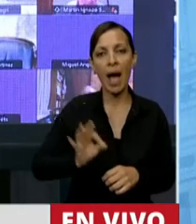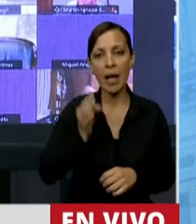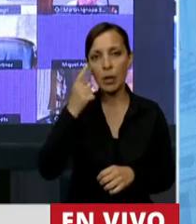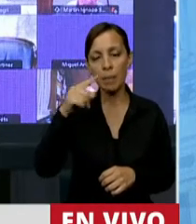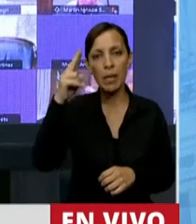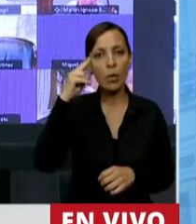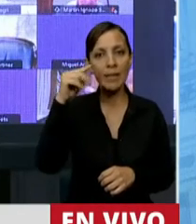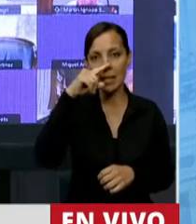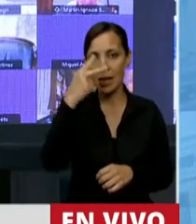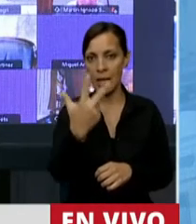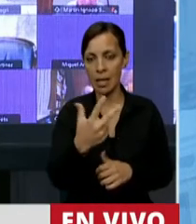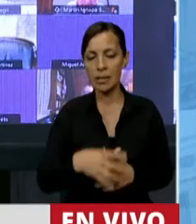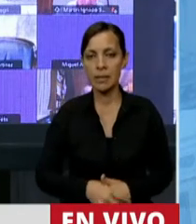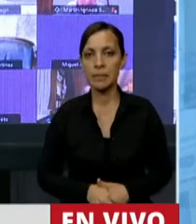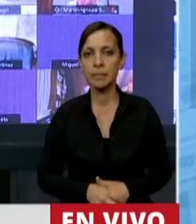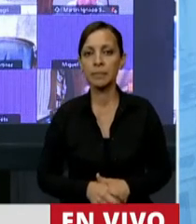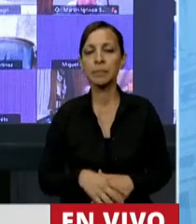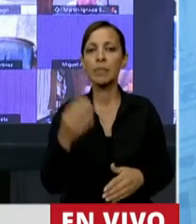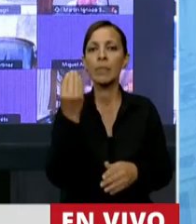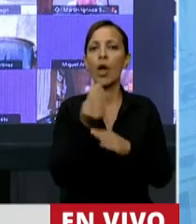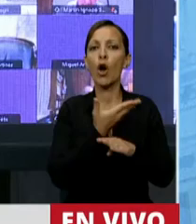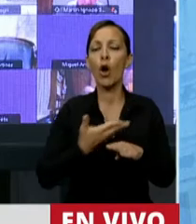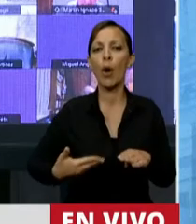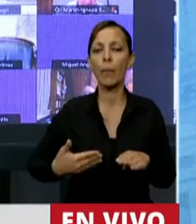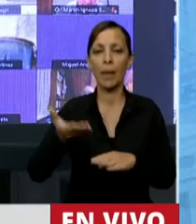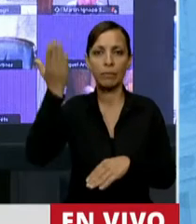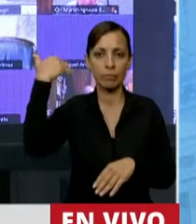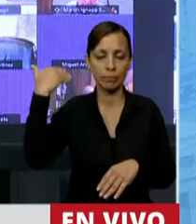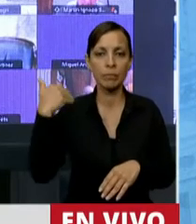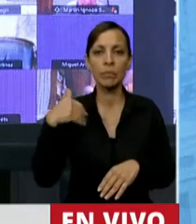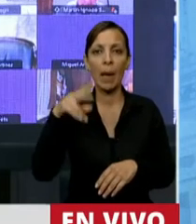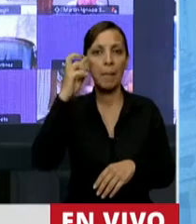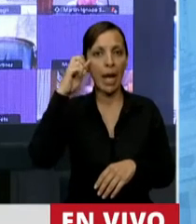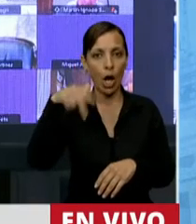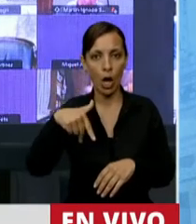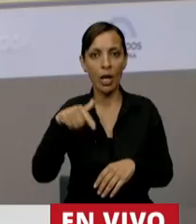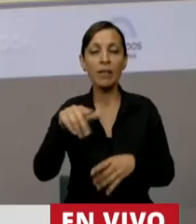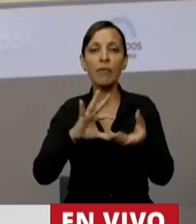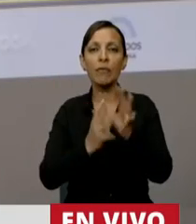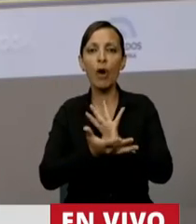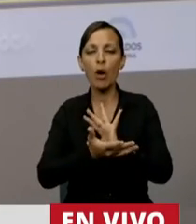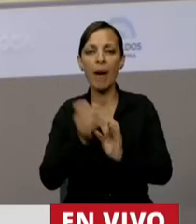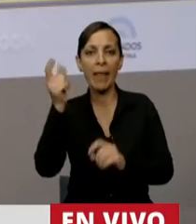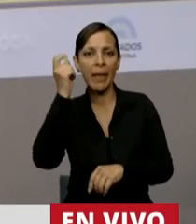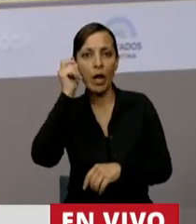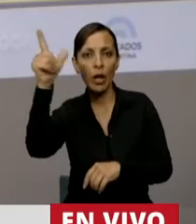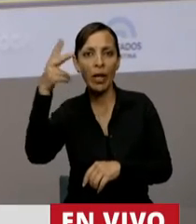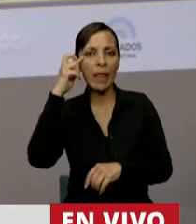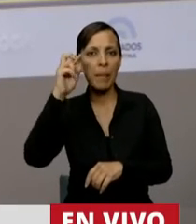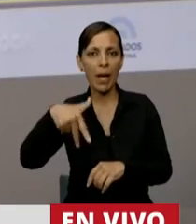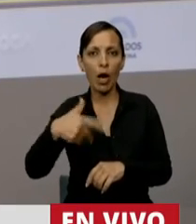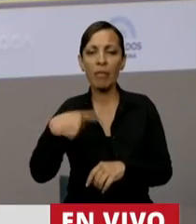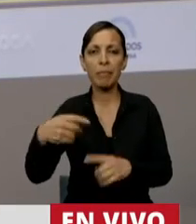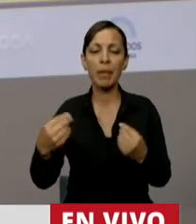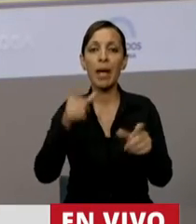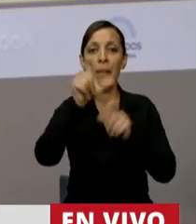1973. Bajo el gobierno de Juan Domingo Perón, con ese criterio peronista que inculcó Perón que